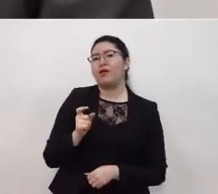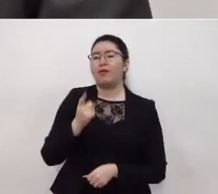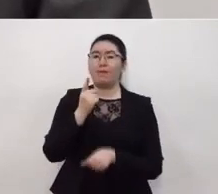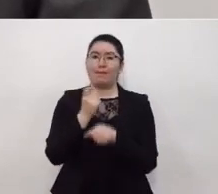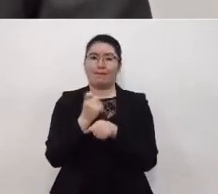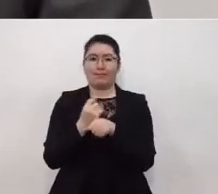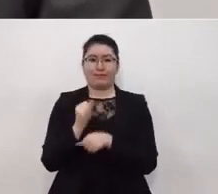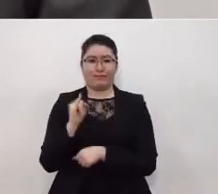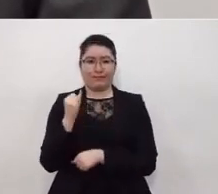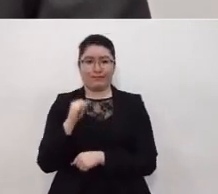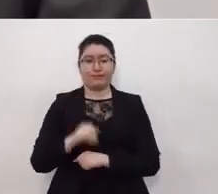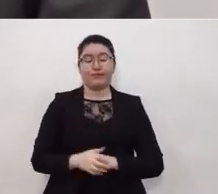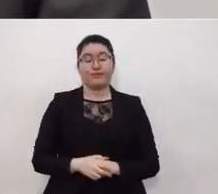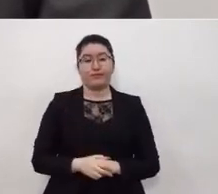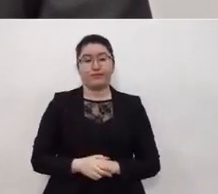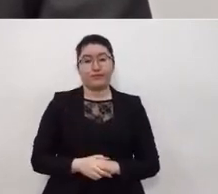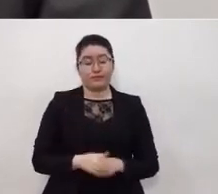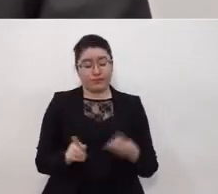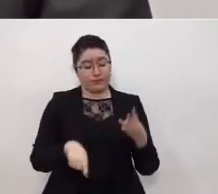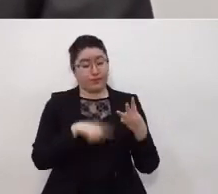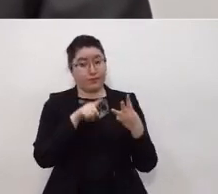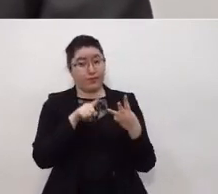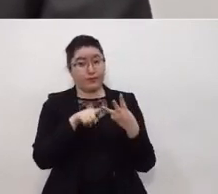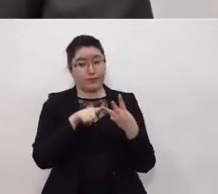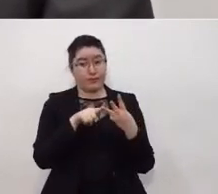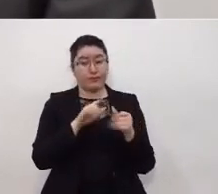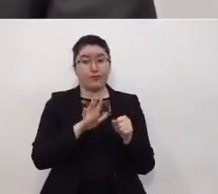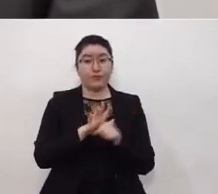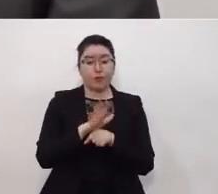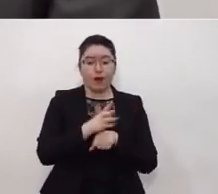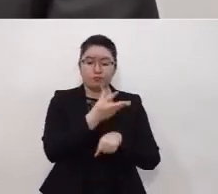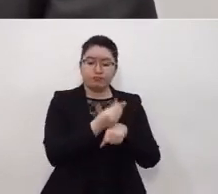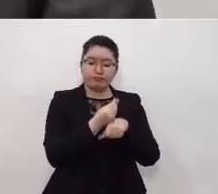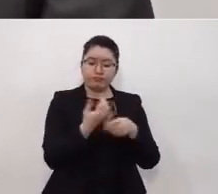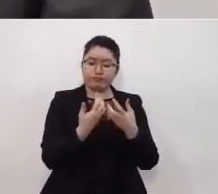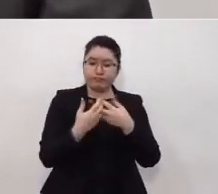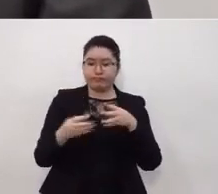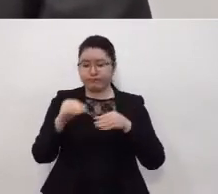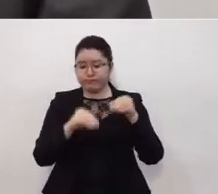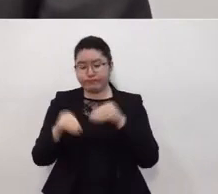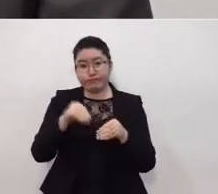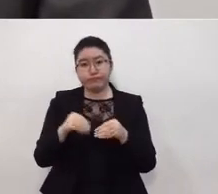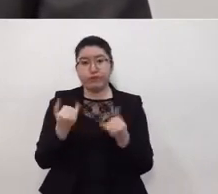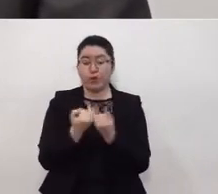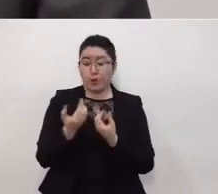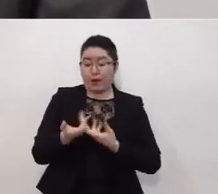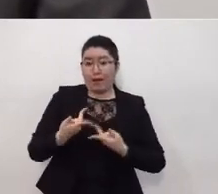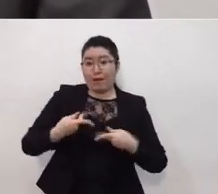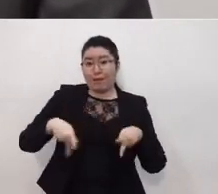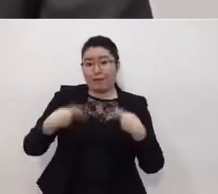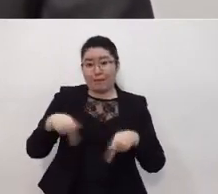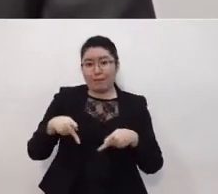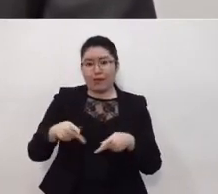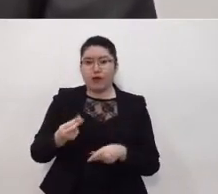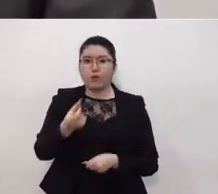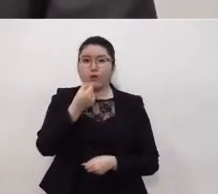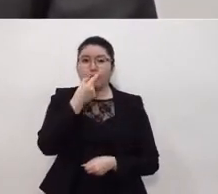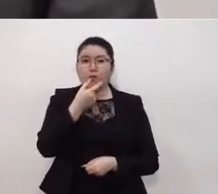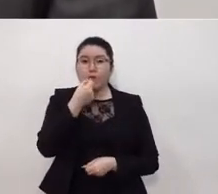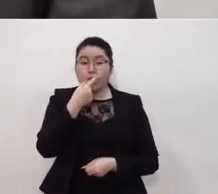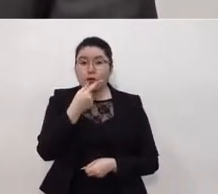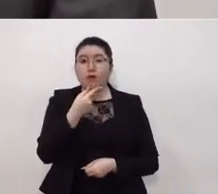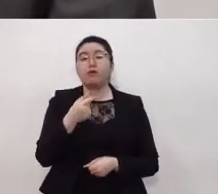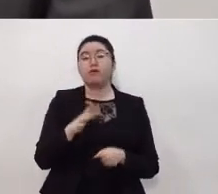el tercero son la venta de fabricación y comercialización y venta de medicamentos